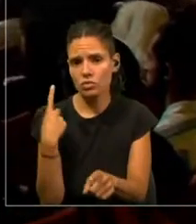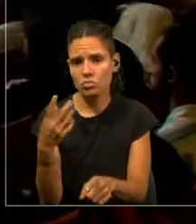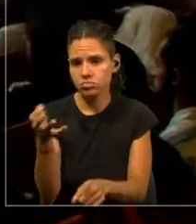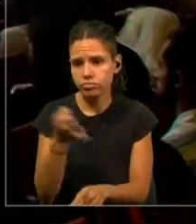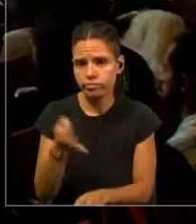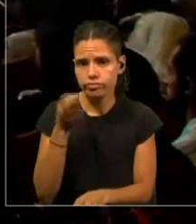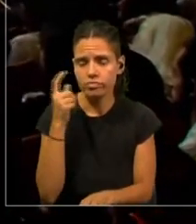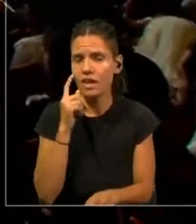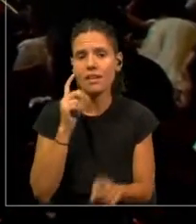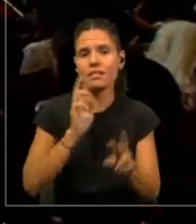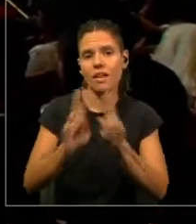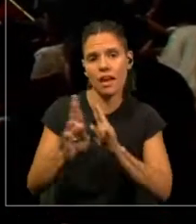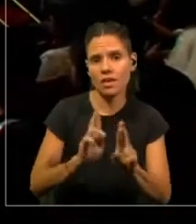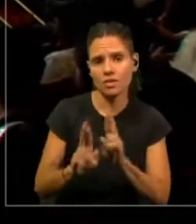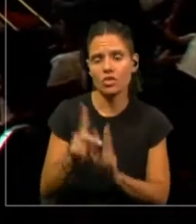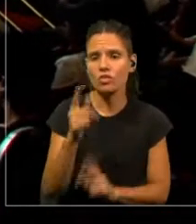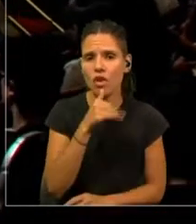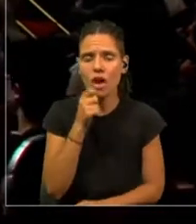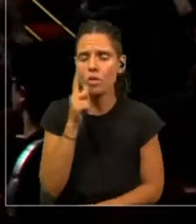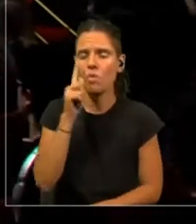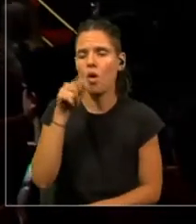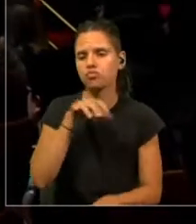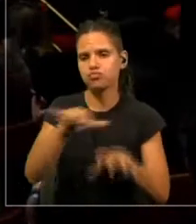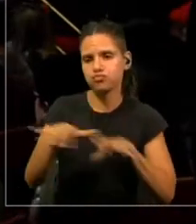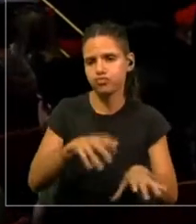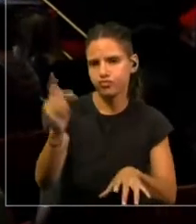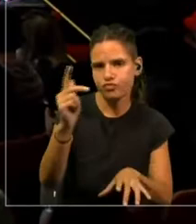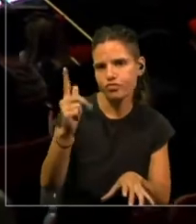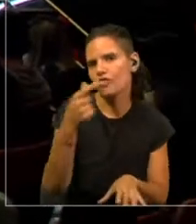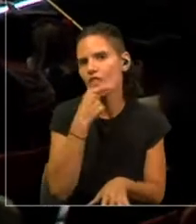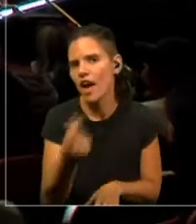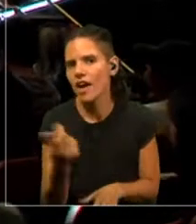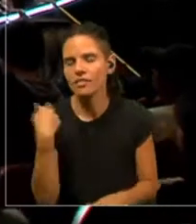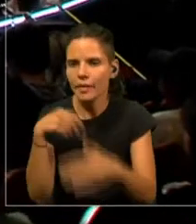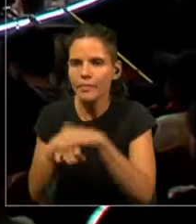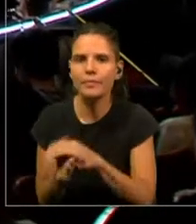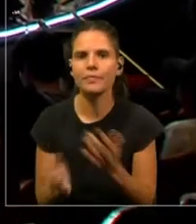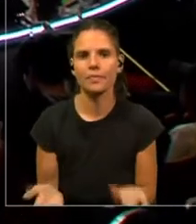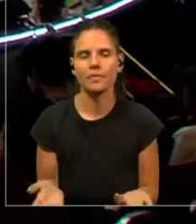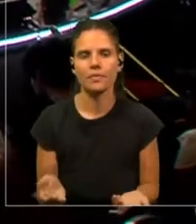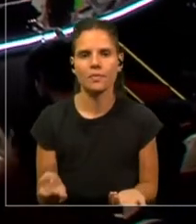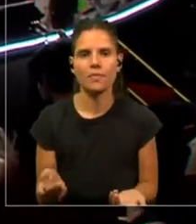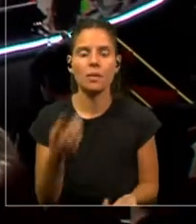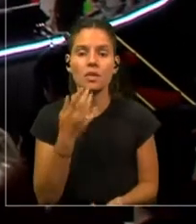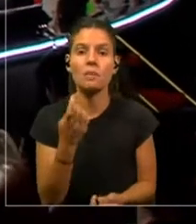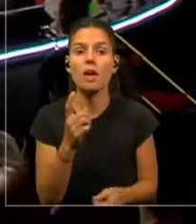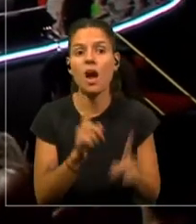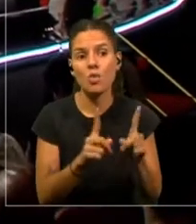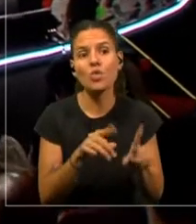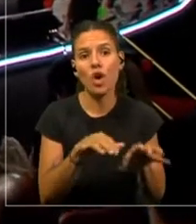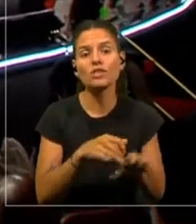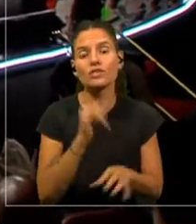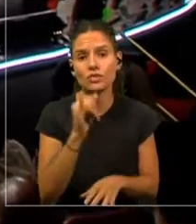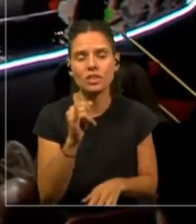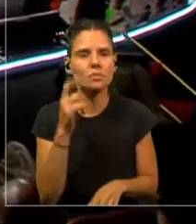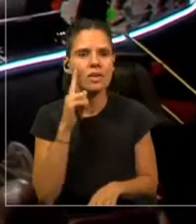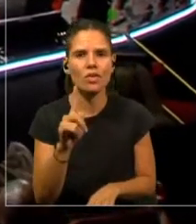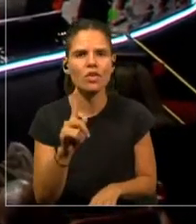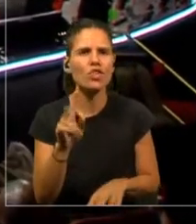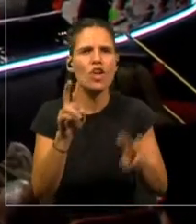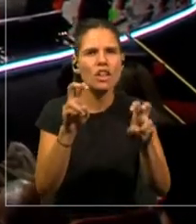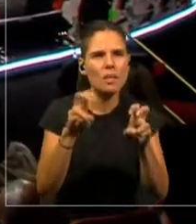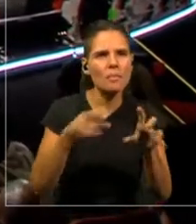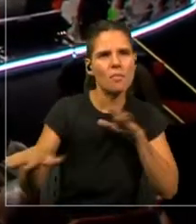No era solo un objeto para sexo fácil. Porque para algunos casos era, pero no era la fuerza motriz.